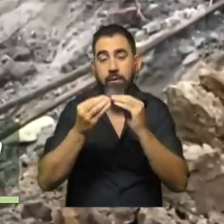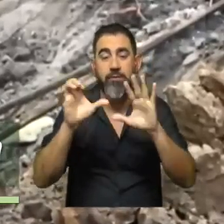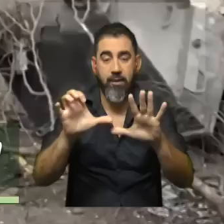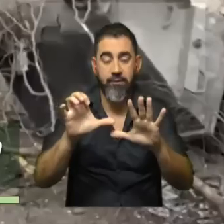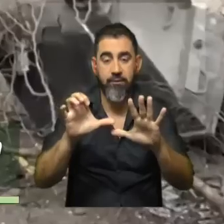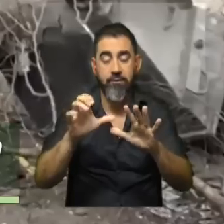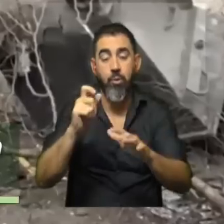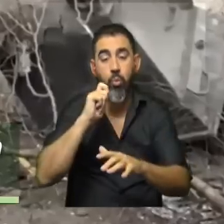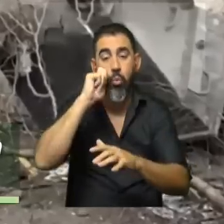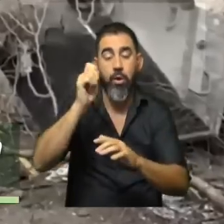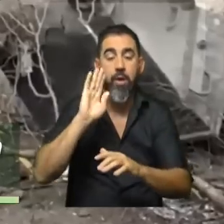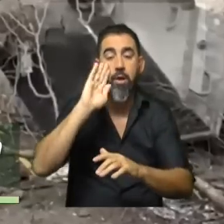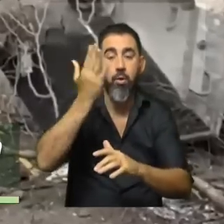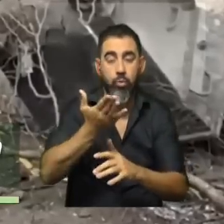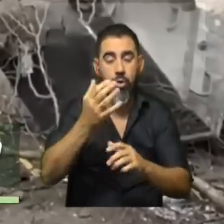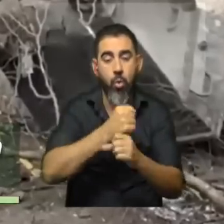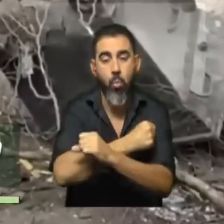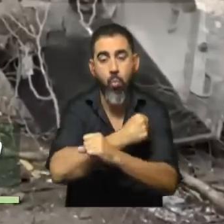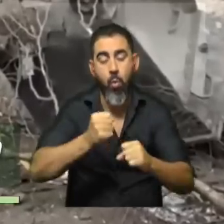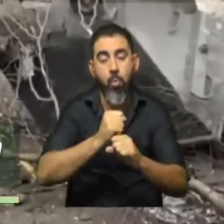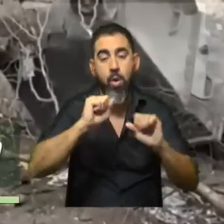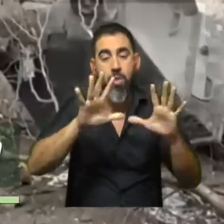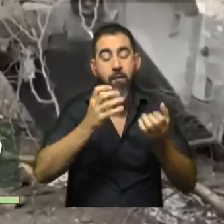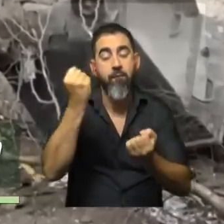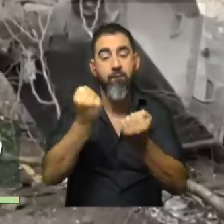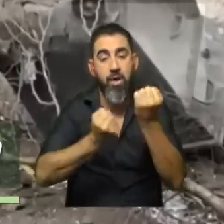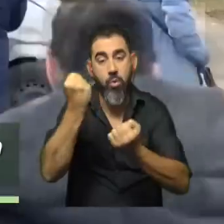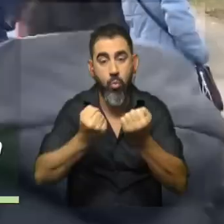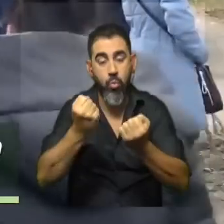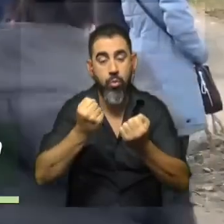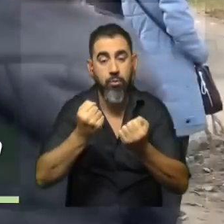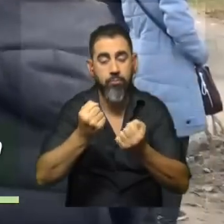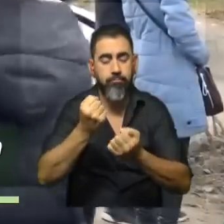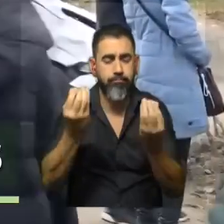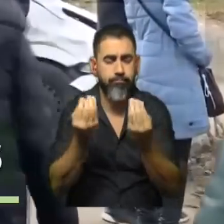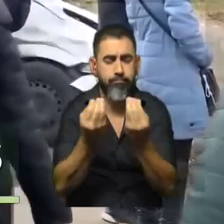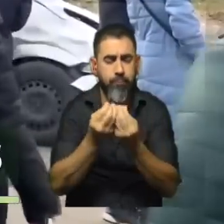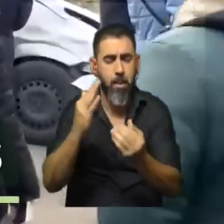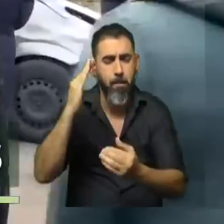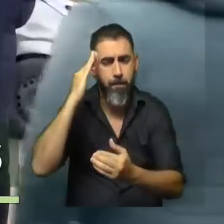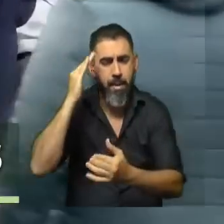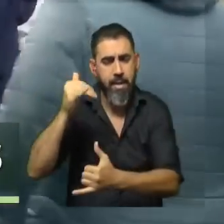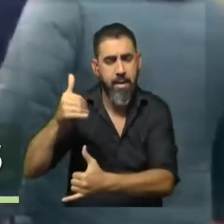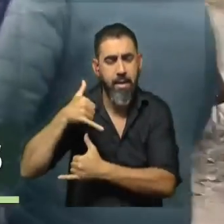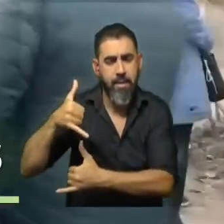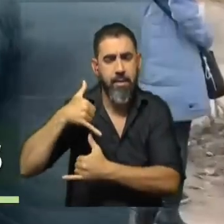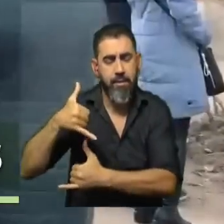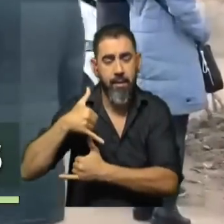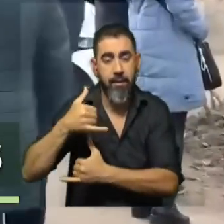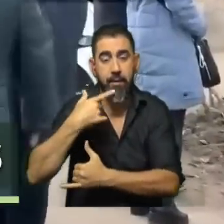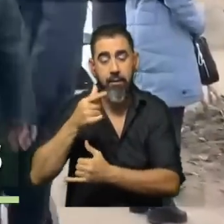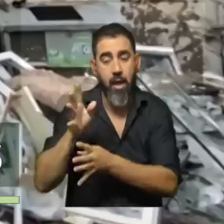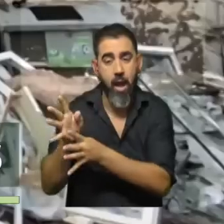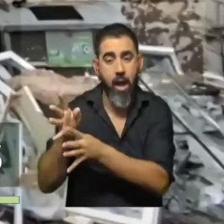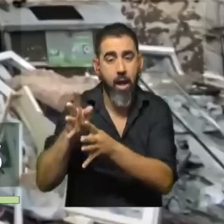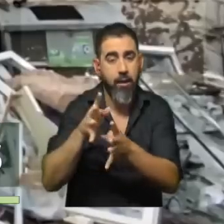ucraniano por su parte reconoció haber bombardeado hasta 10 vehículos y un número indeterminado de militares en Makivka, asegurando que el ataque